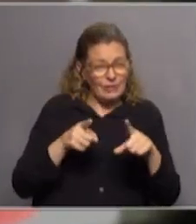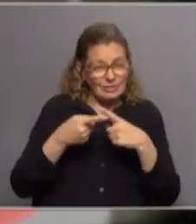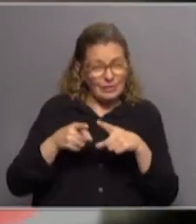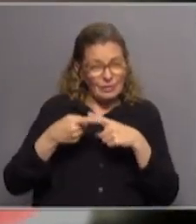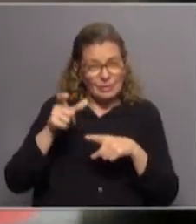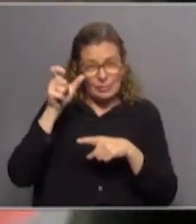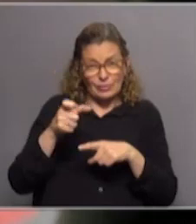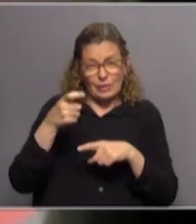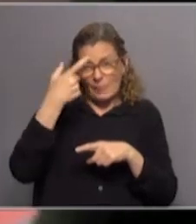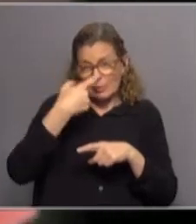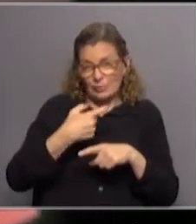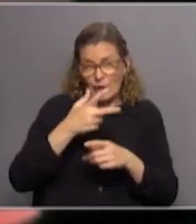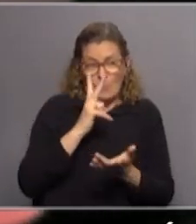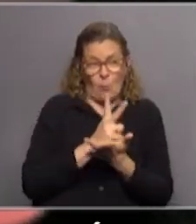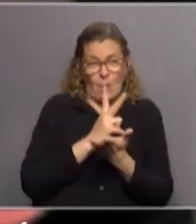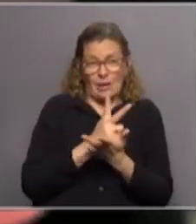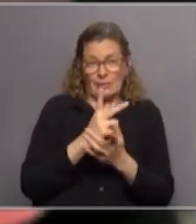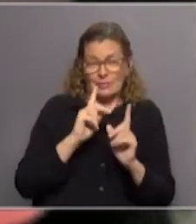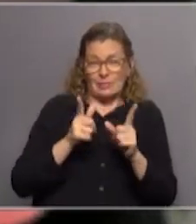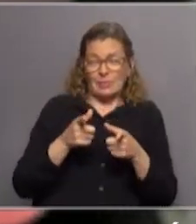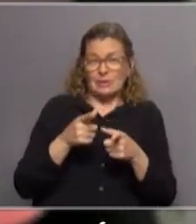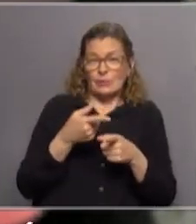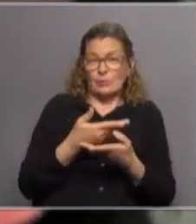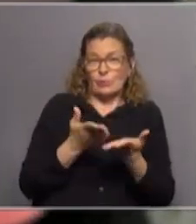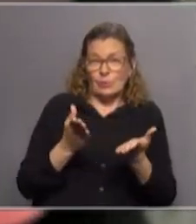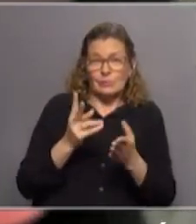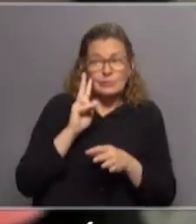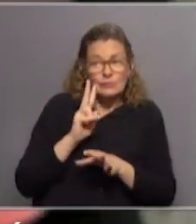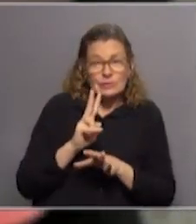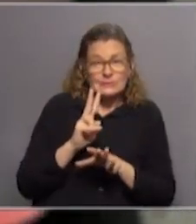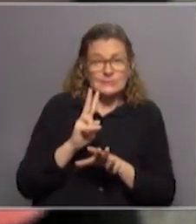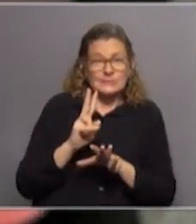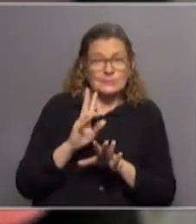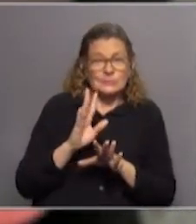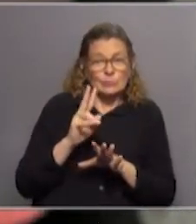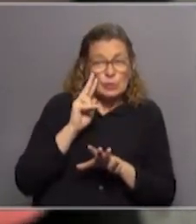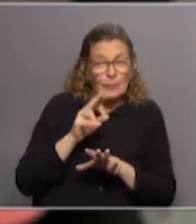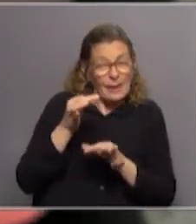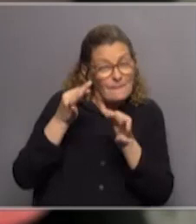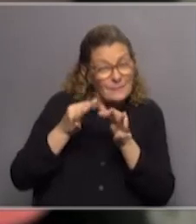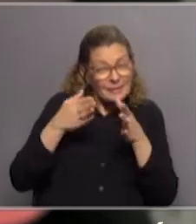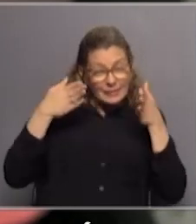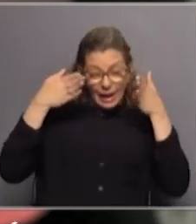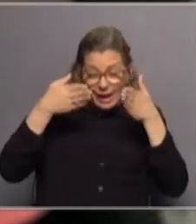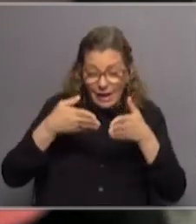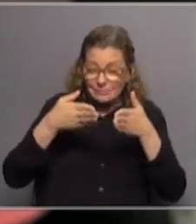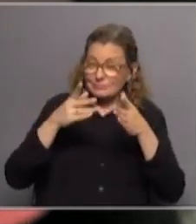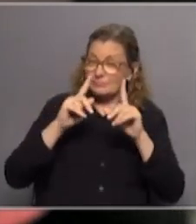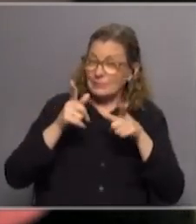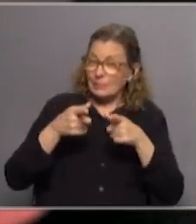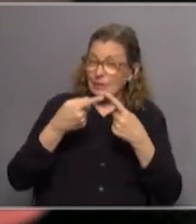a la persona en sí como ser humano. Entonces, a los cuales deberíamos tener una mirada especial, una atención especial,